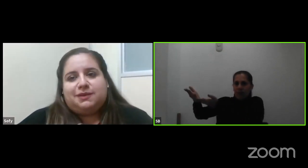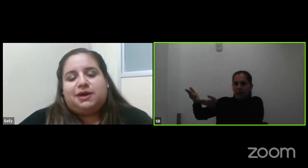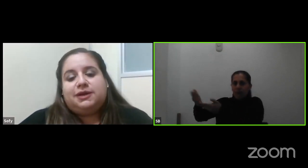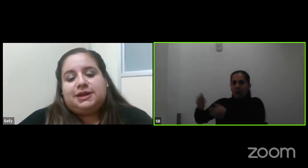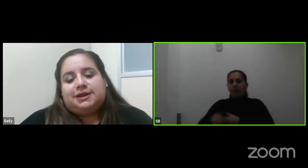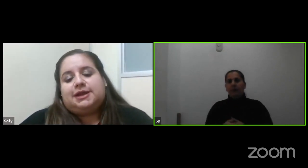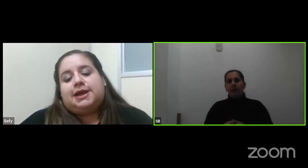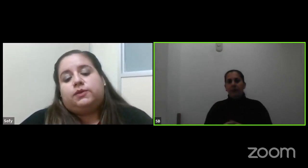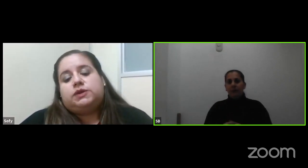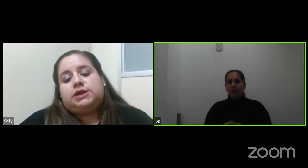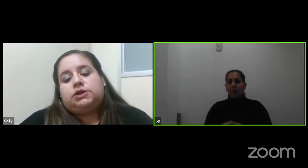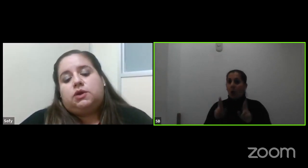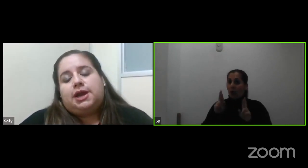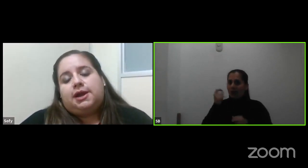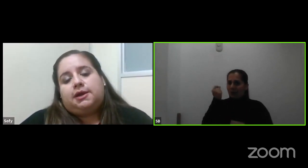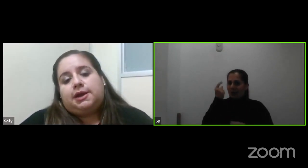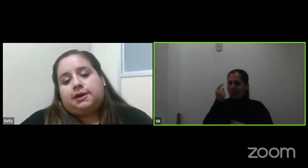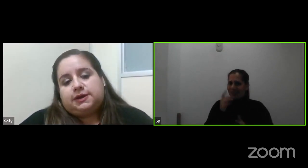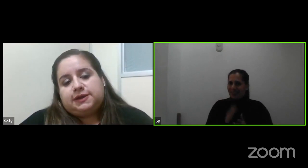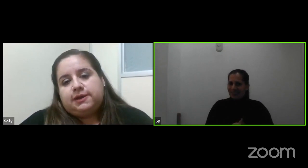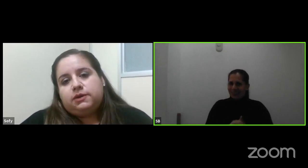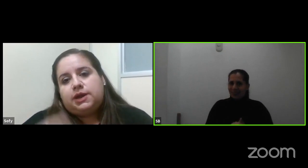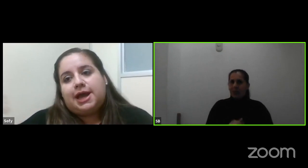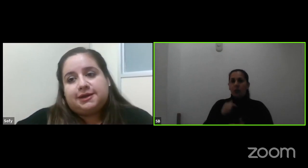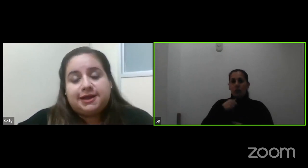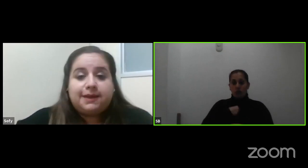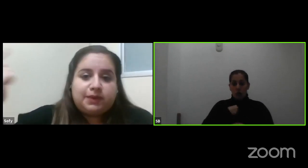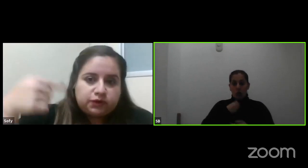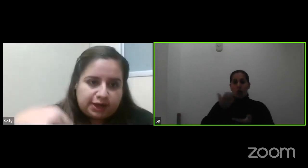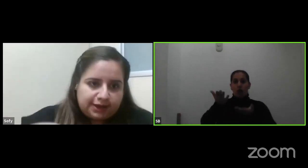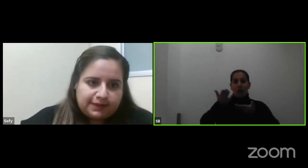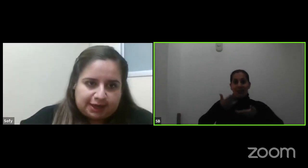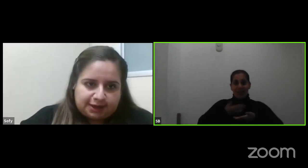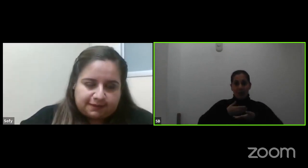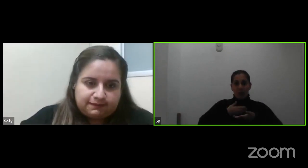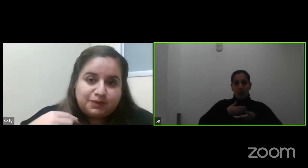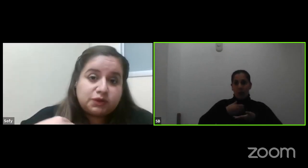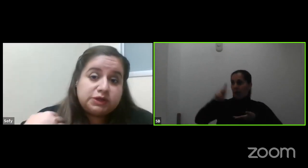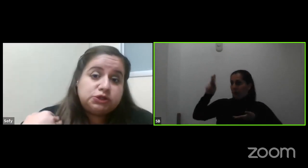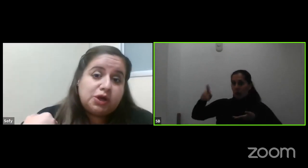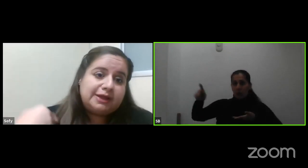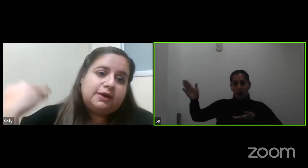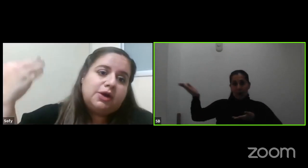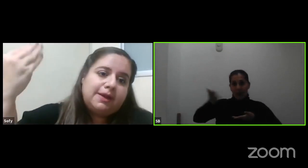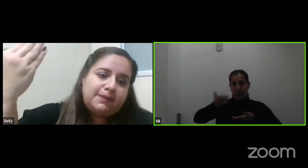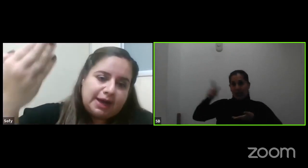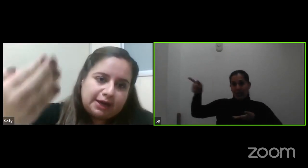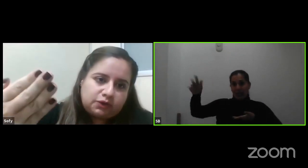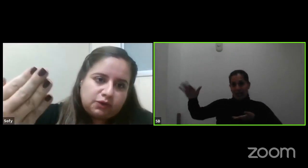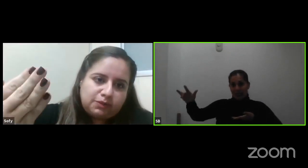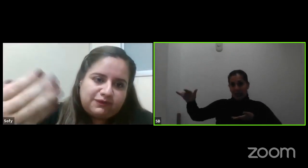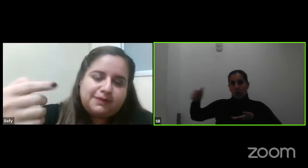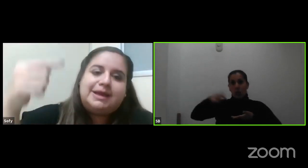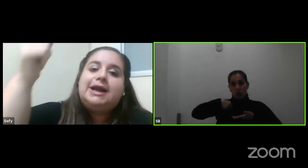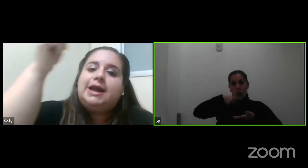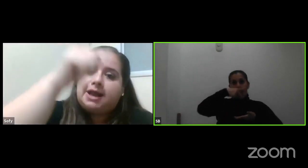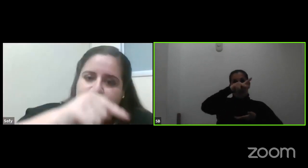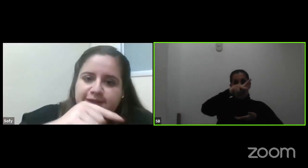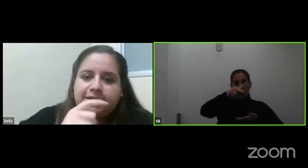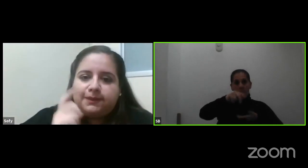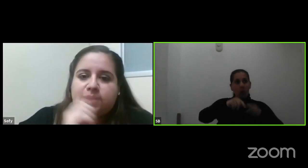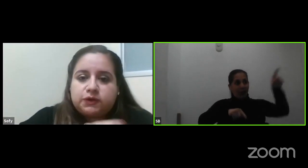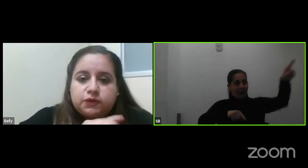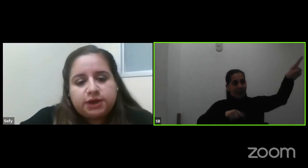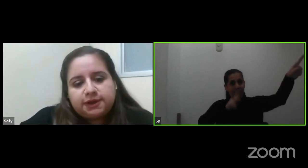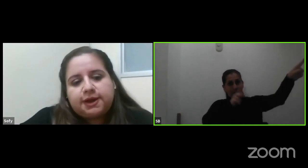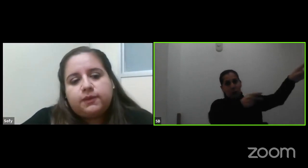espero haberme dado a entender digamos si yo la recibo la hace la persona que me la da pero si yo la tengo que pagar a otro grupo familiar la